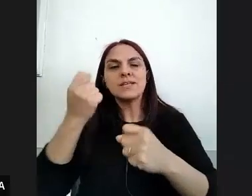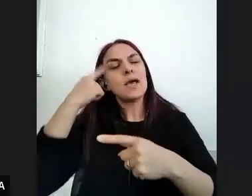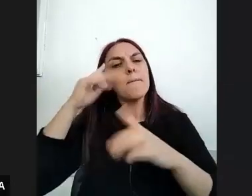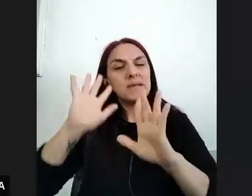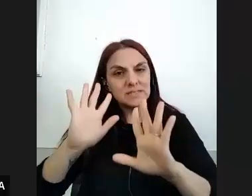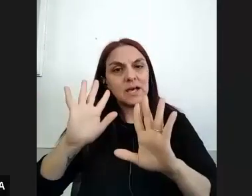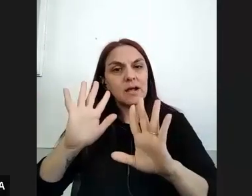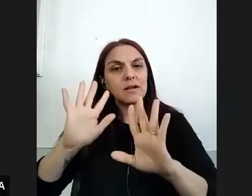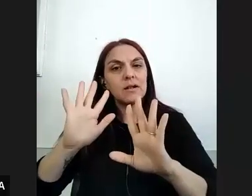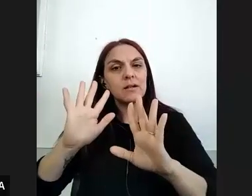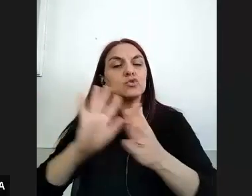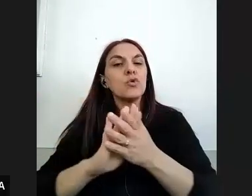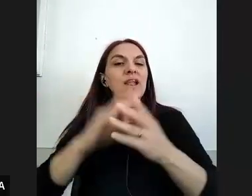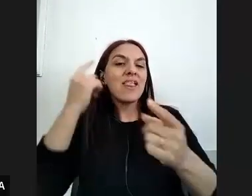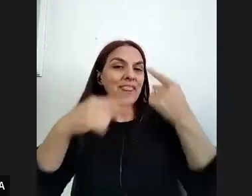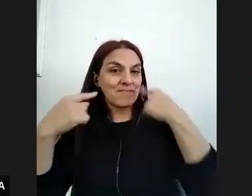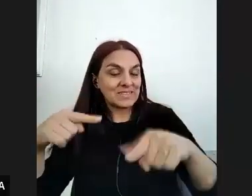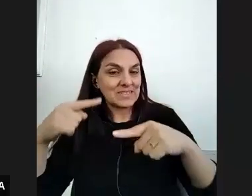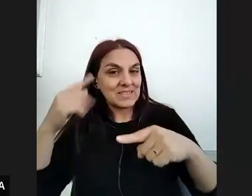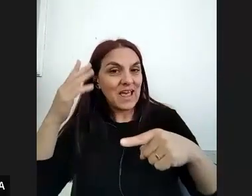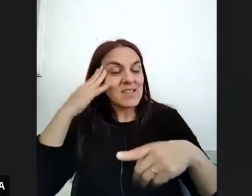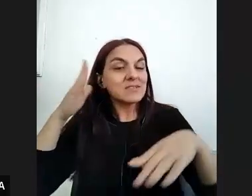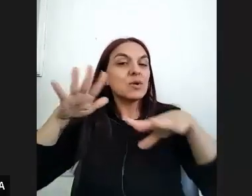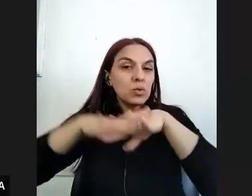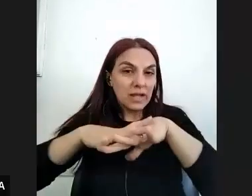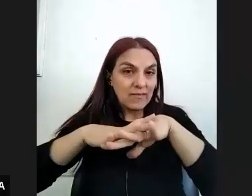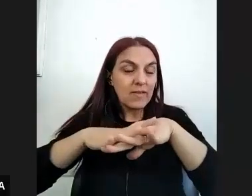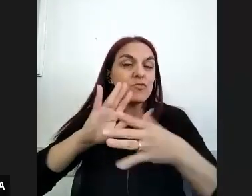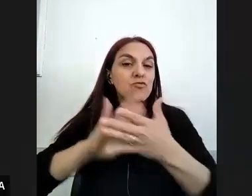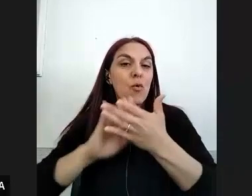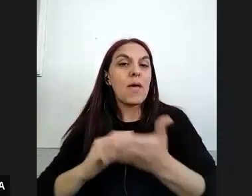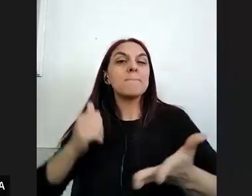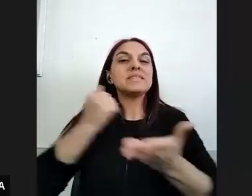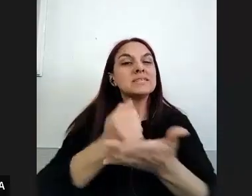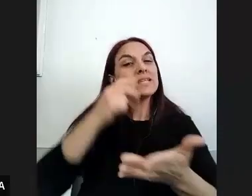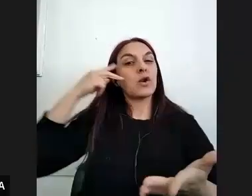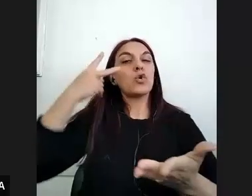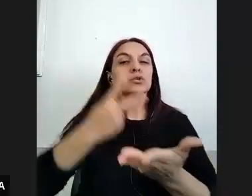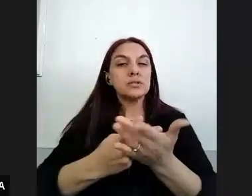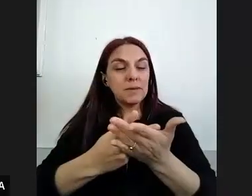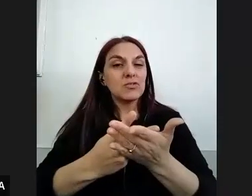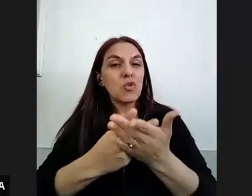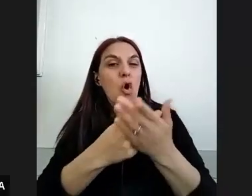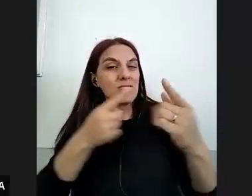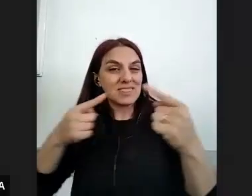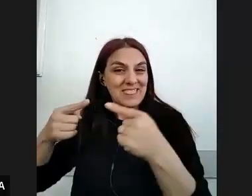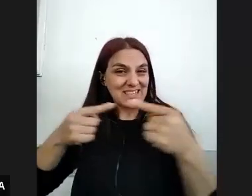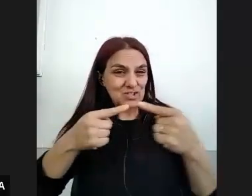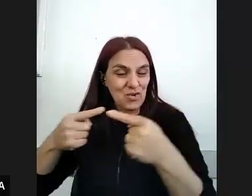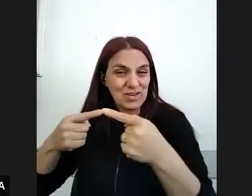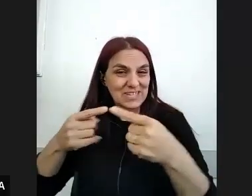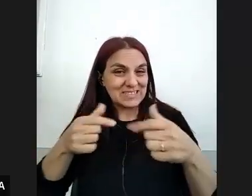en esto de la diversidad la interculturalidad de la presencia y el reconocimiento de las tensiones que implica